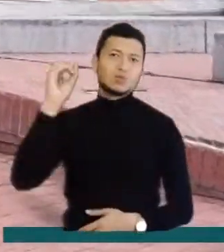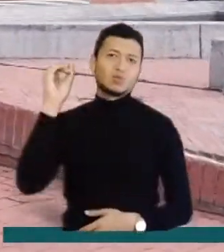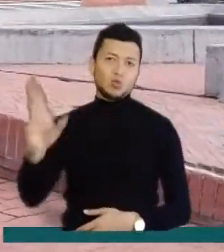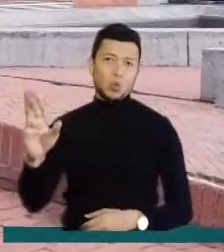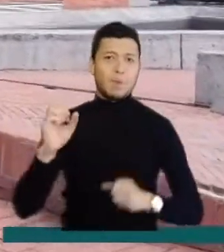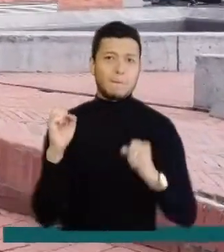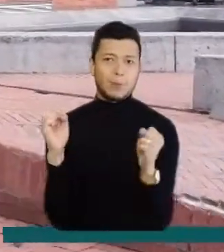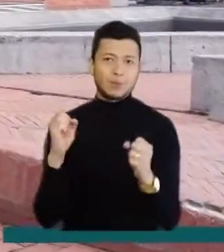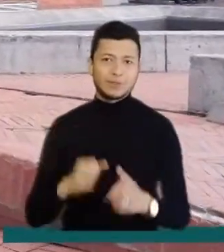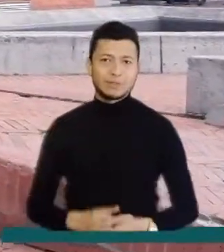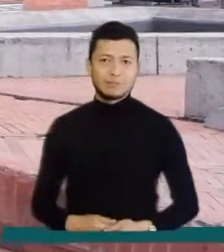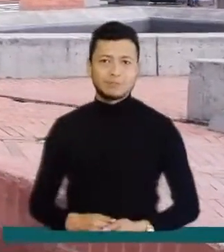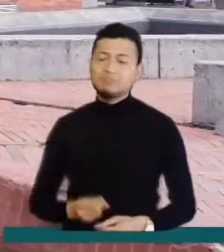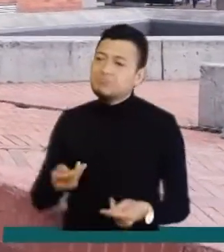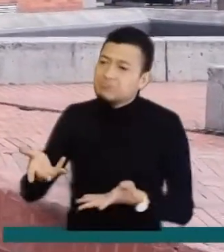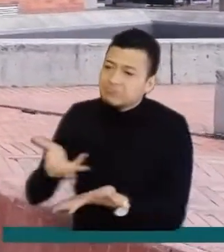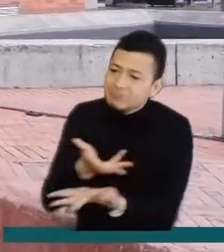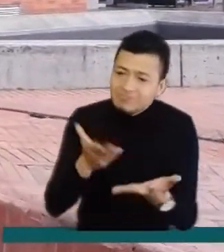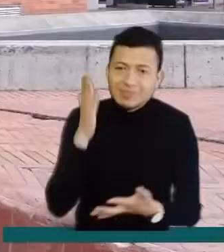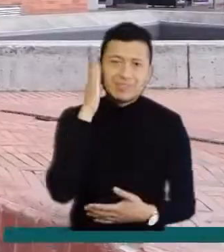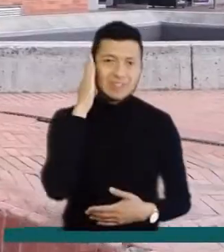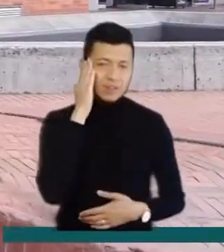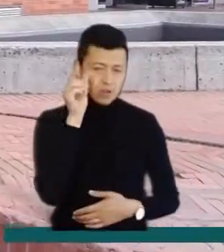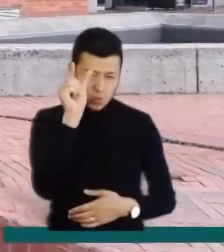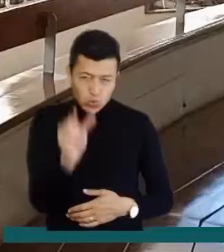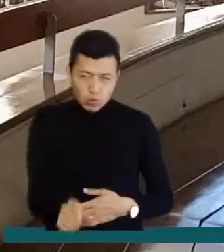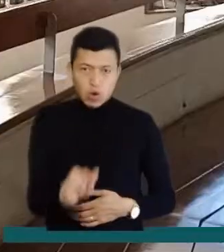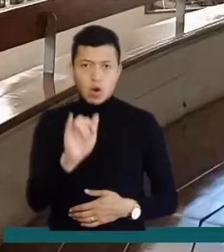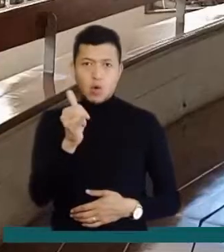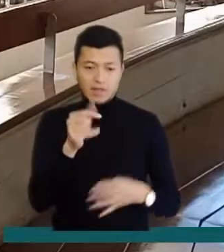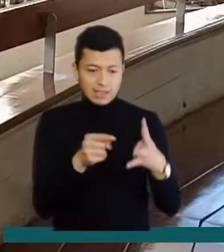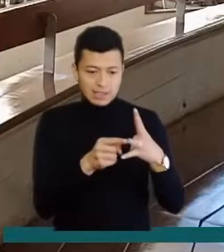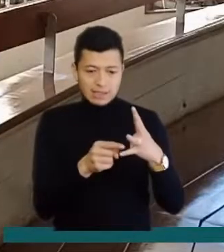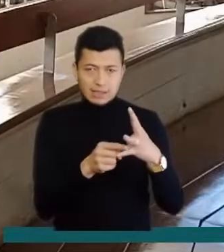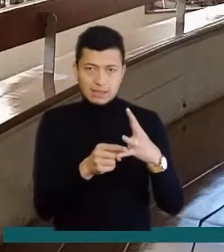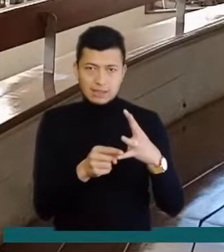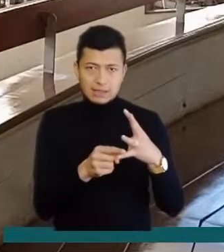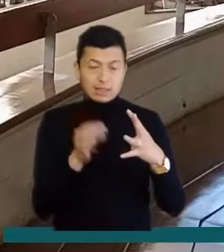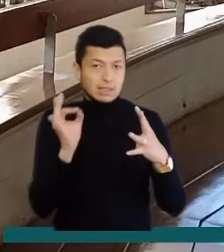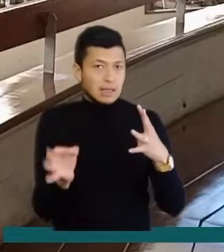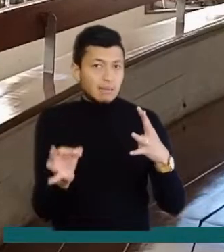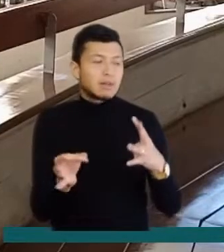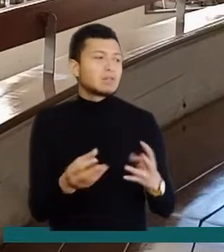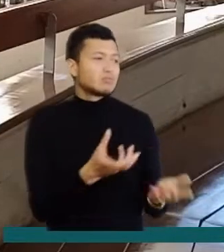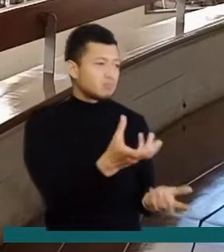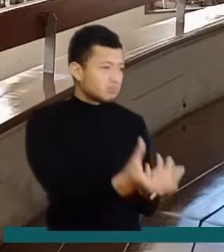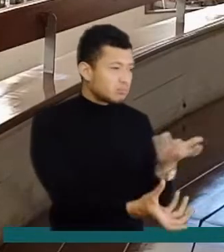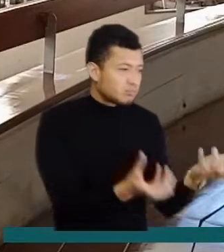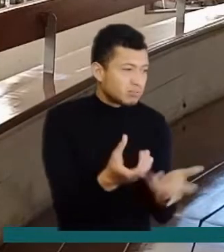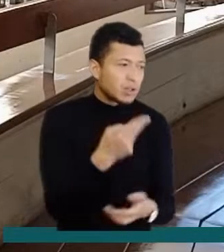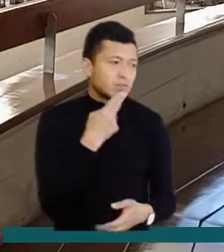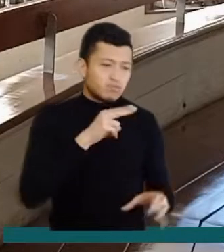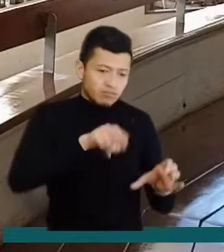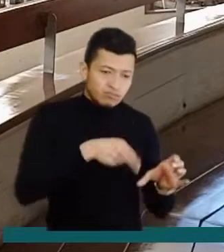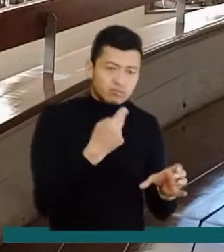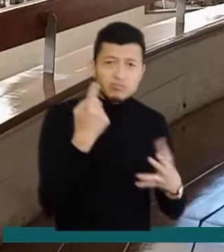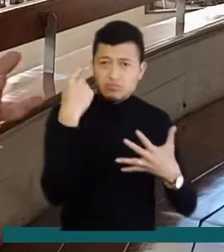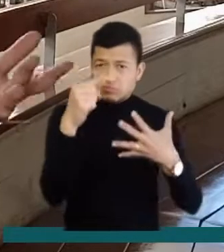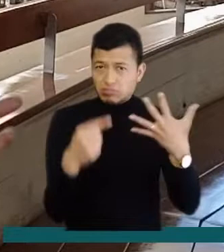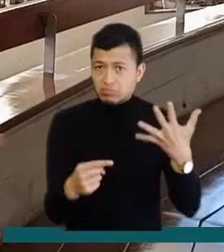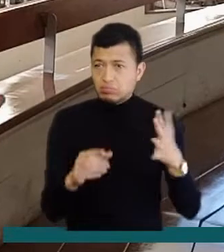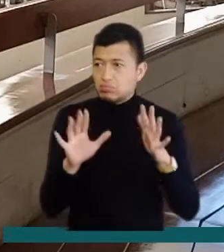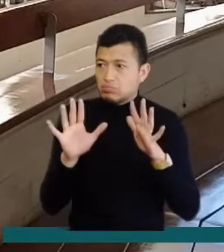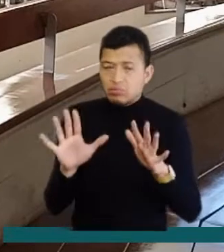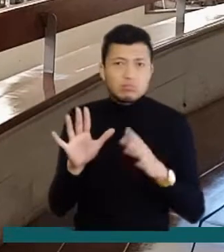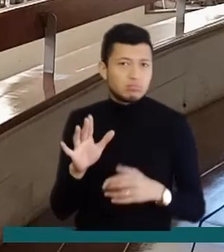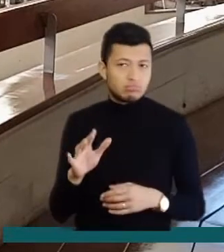Compartir de saberes, que es el último jueves del mes. En este caso vamos a hacer mermeladas y otras recetas con Sauco, el árbol que